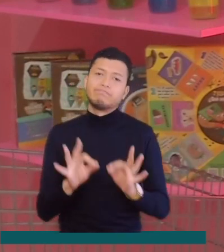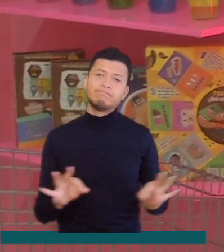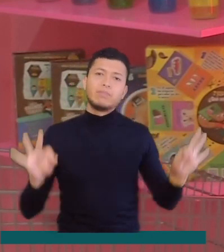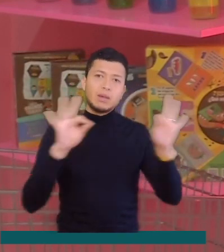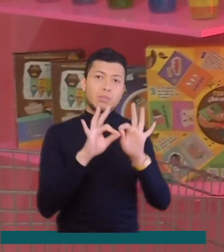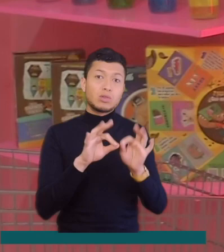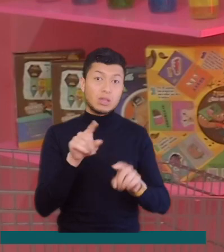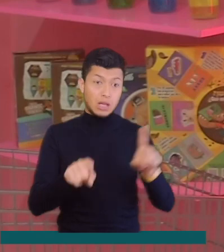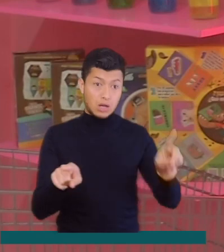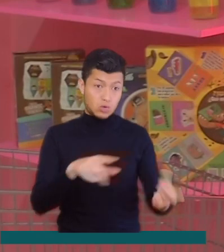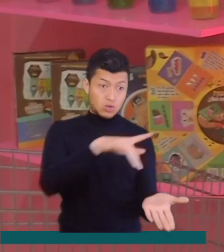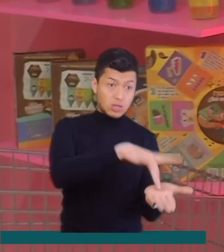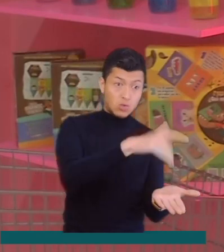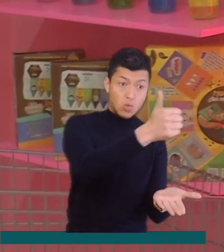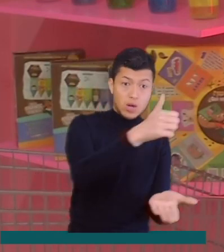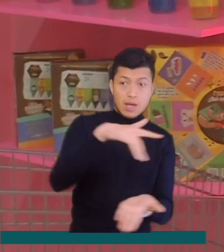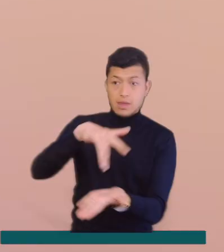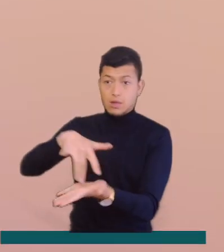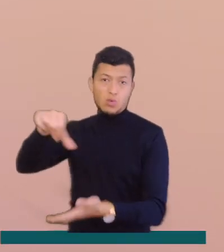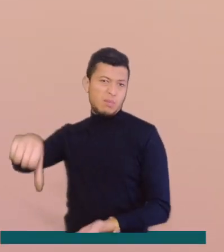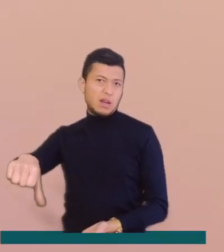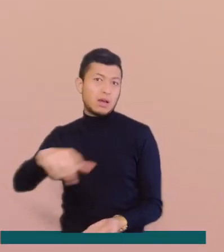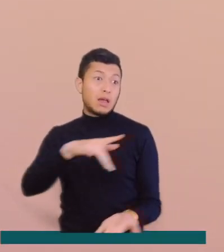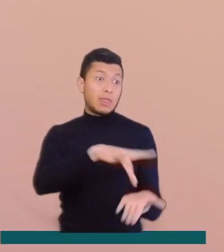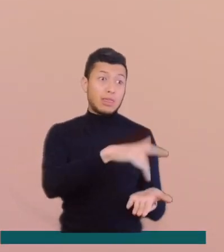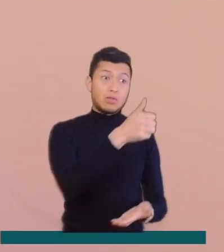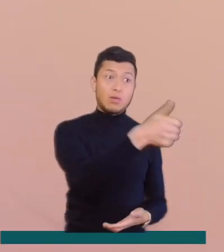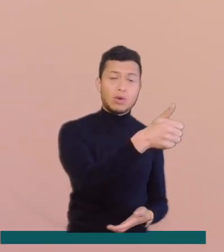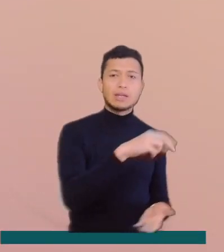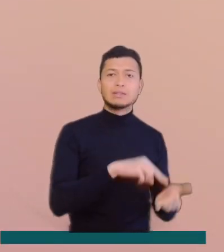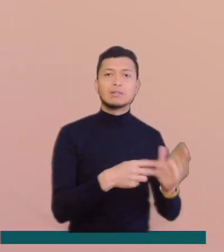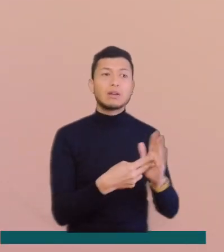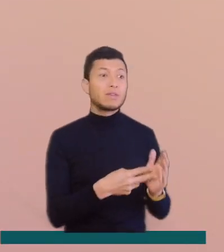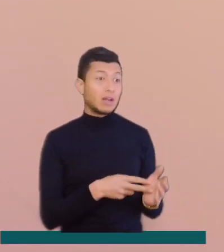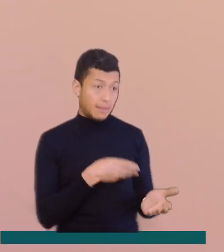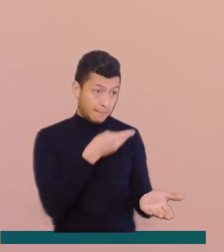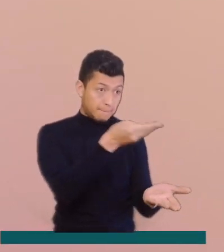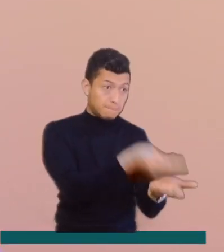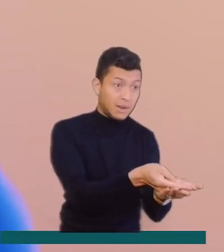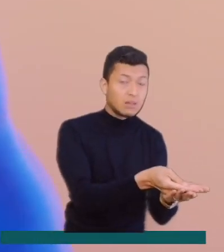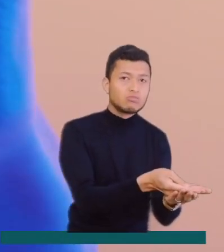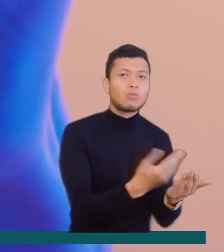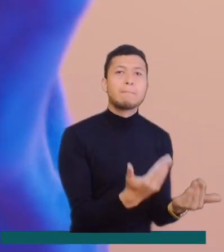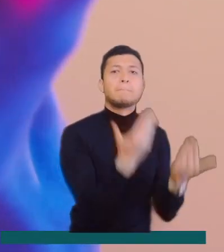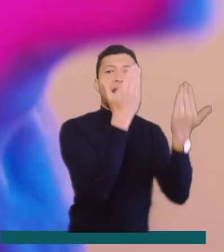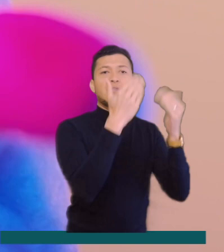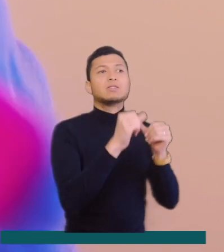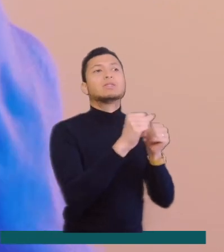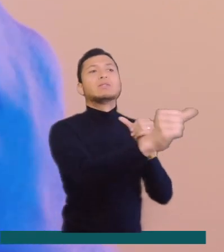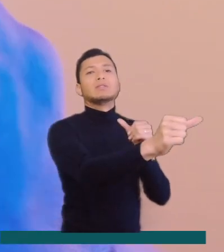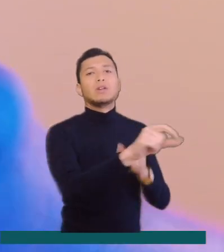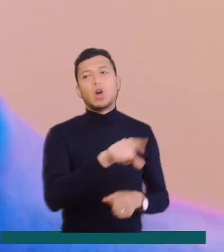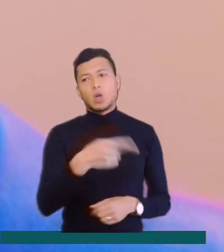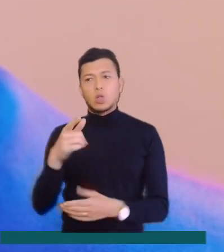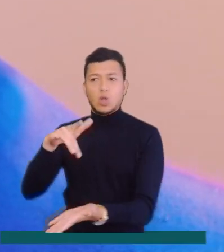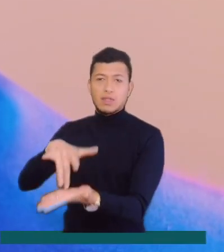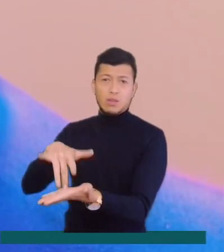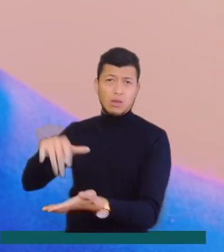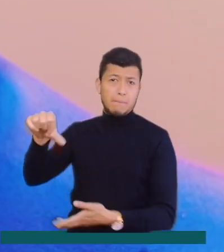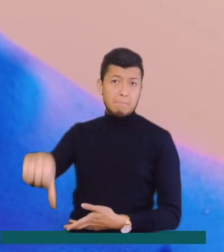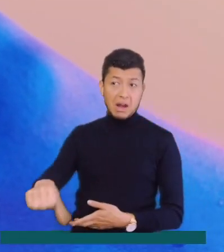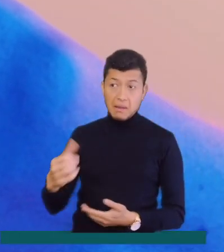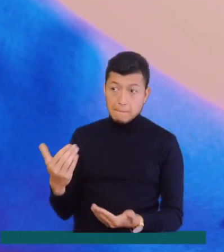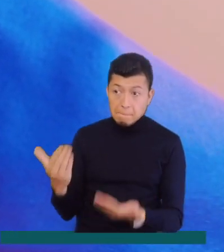Recordemos que existen deudas buenas y deudas malas. Las buenas son las que nos dan un beneficio a largo plazo, pero también están las deudas malas, que